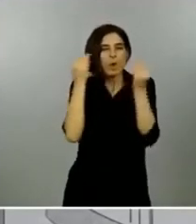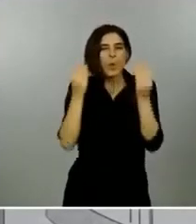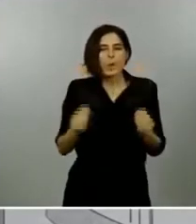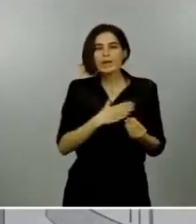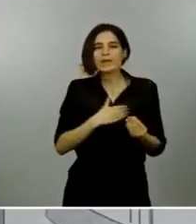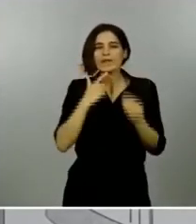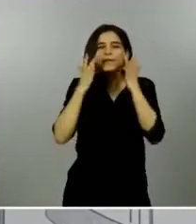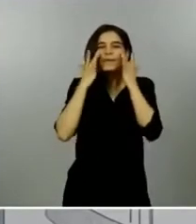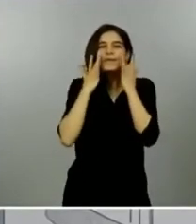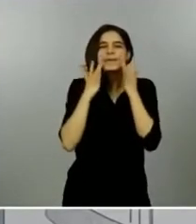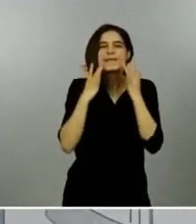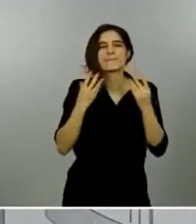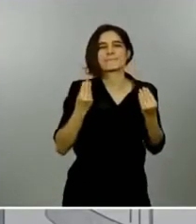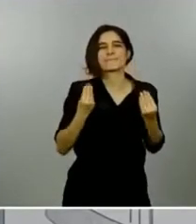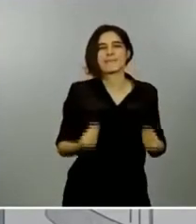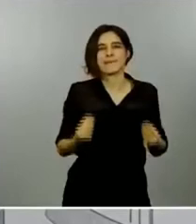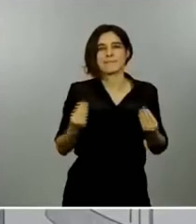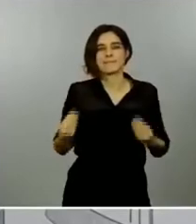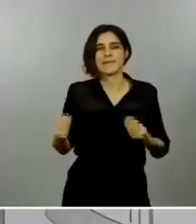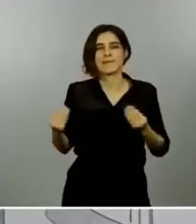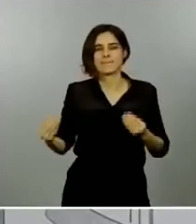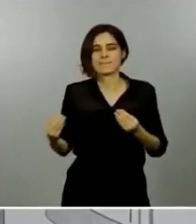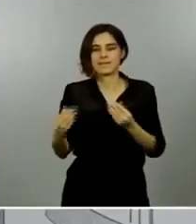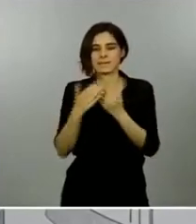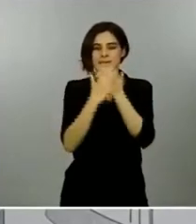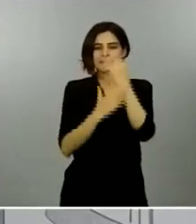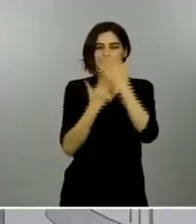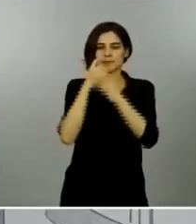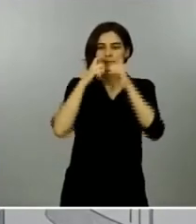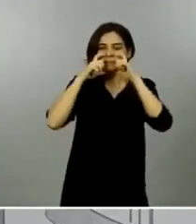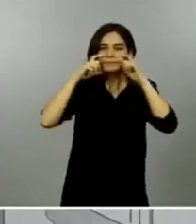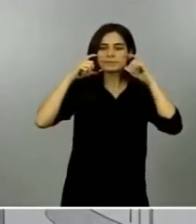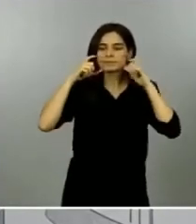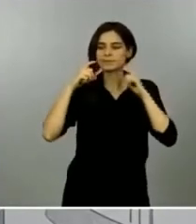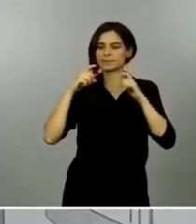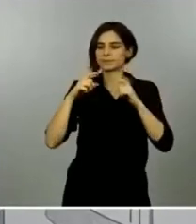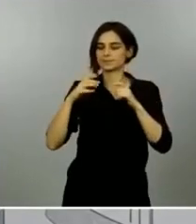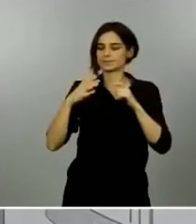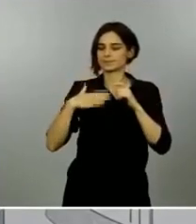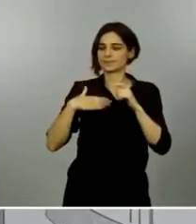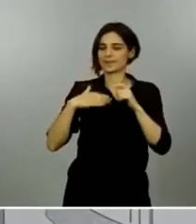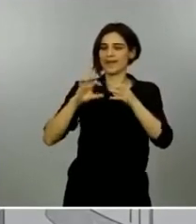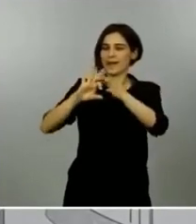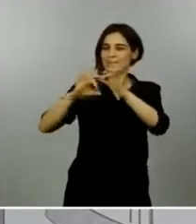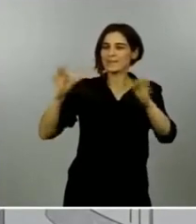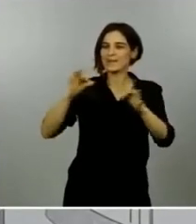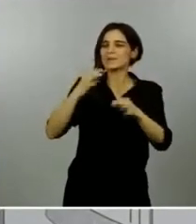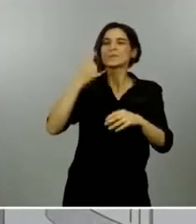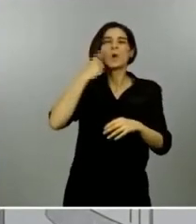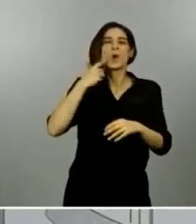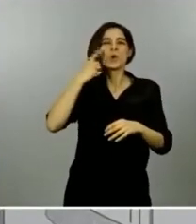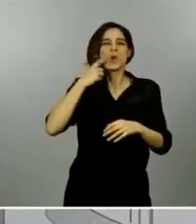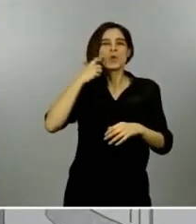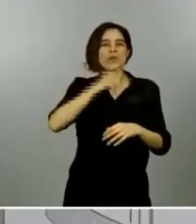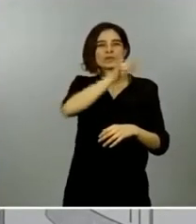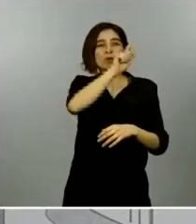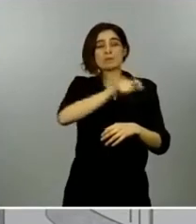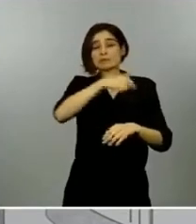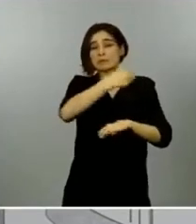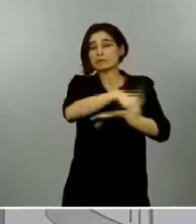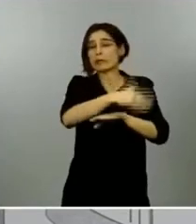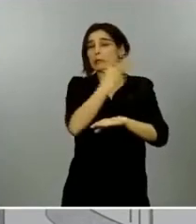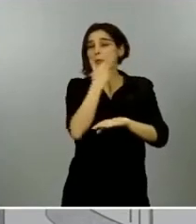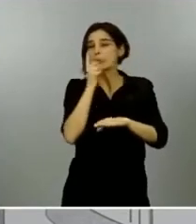que mantenga la distancia física con sus amigos, con sus personas conocidas y también con los seres extraños que se cruzan en la calle.